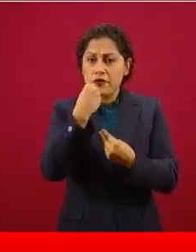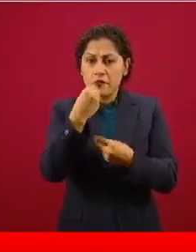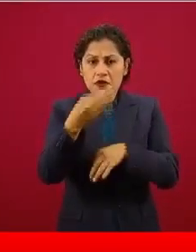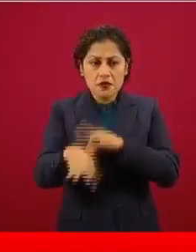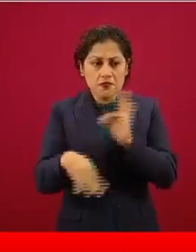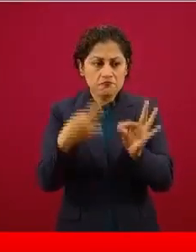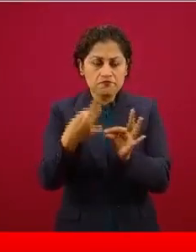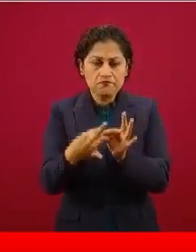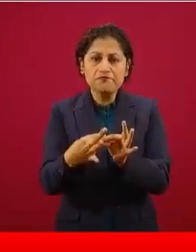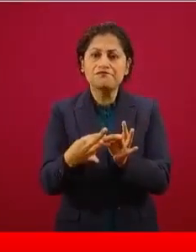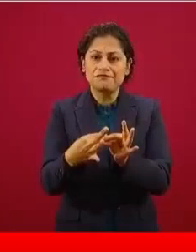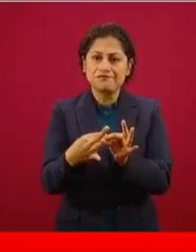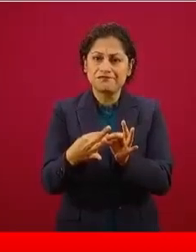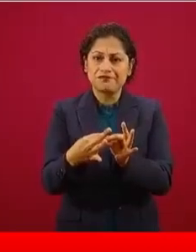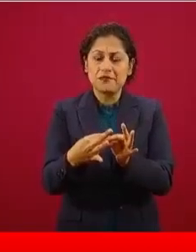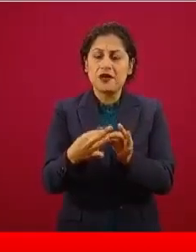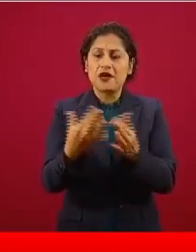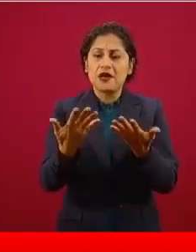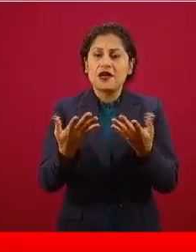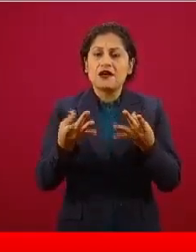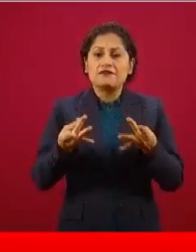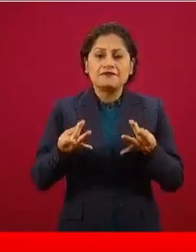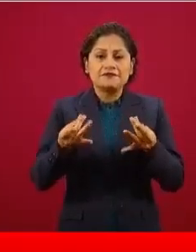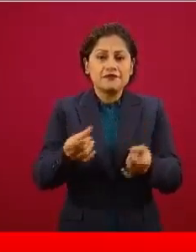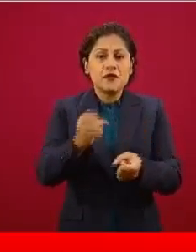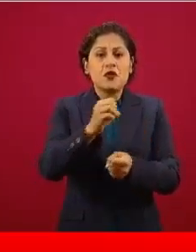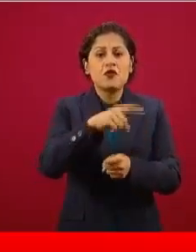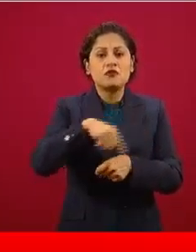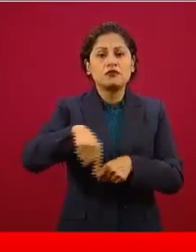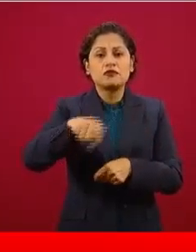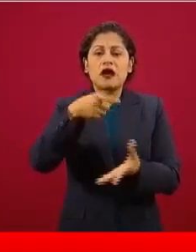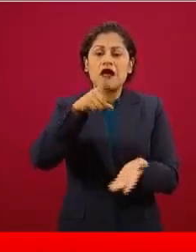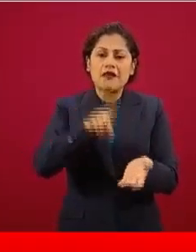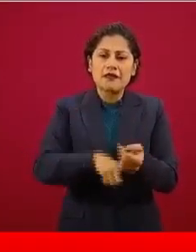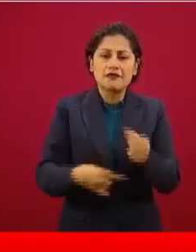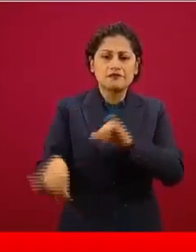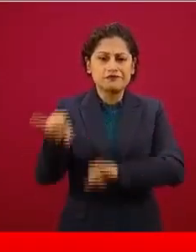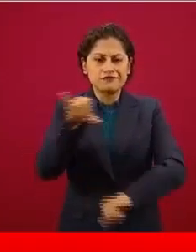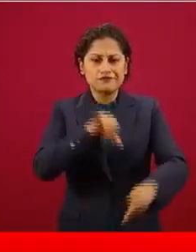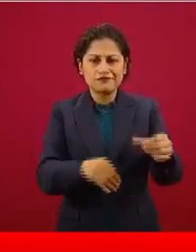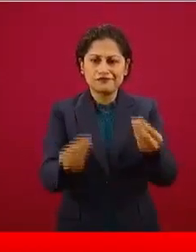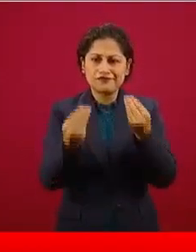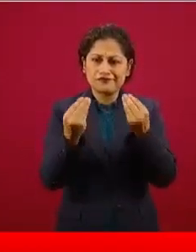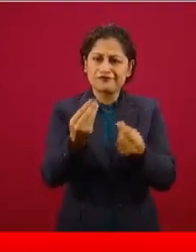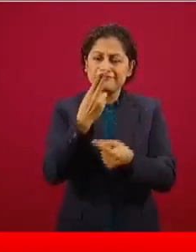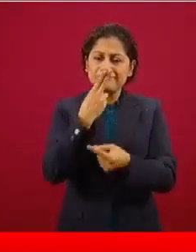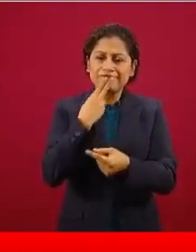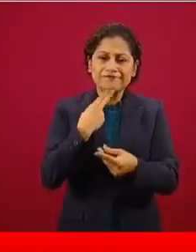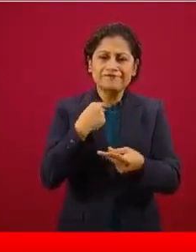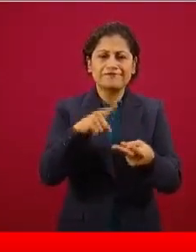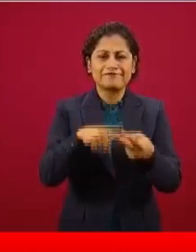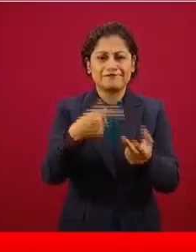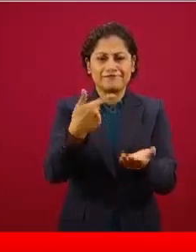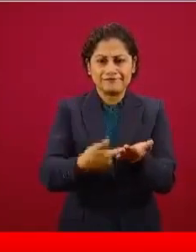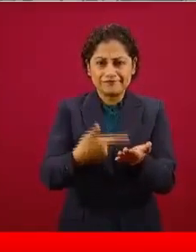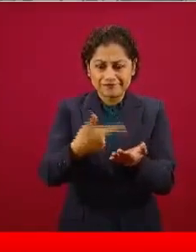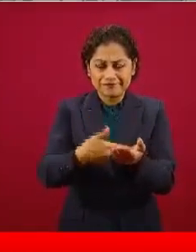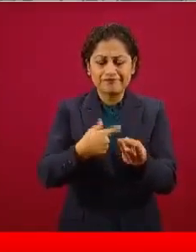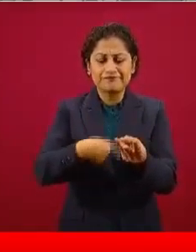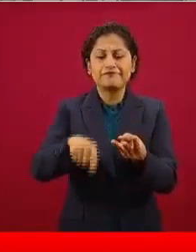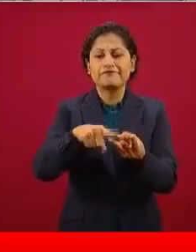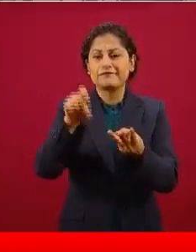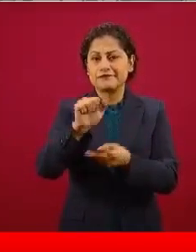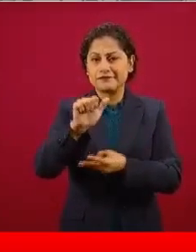y extremadas cantidades de azúcares, grasas, sal y desde luego calorías totales,